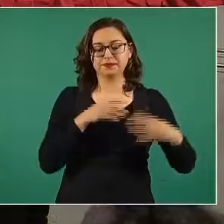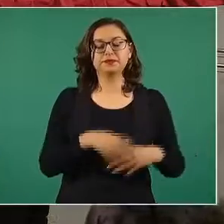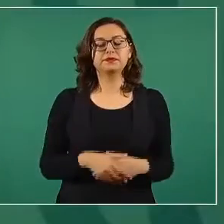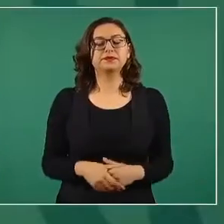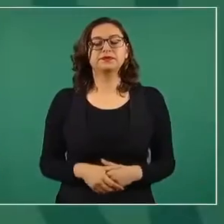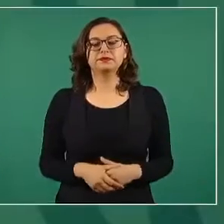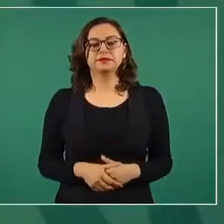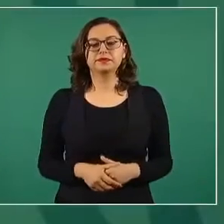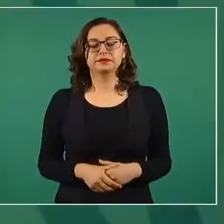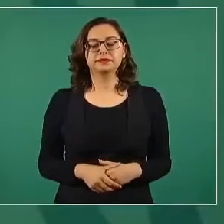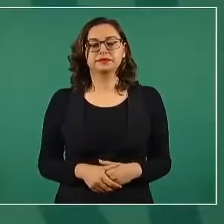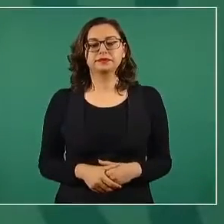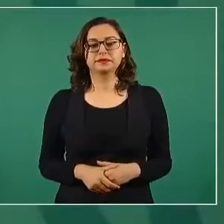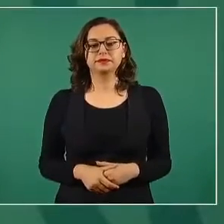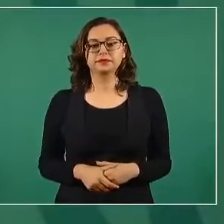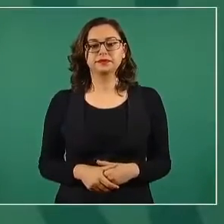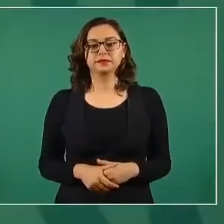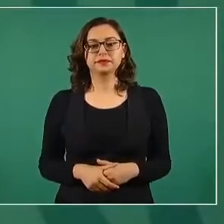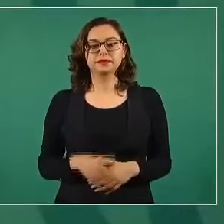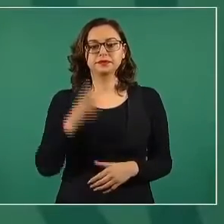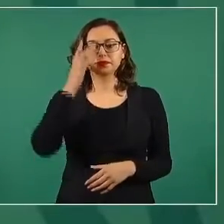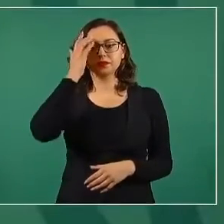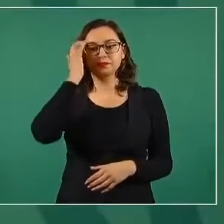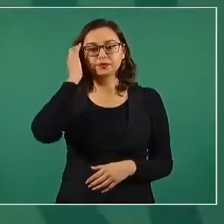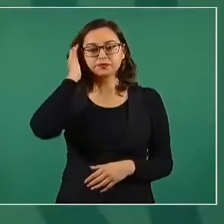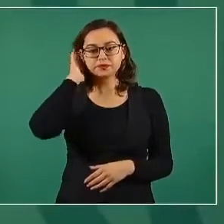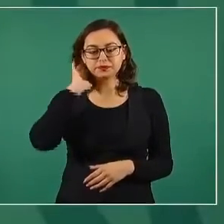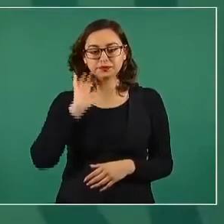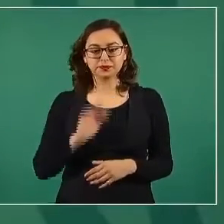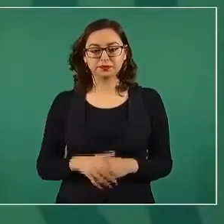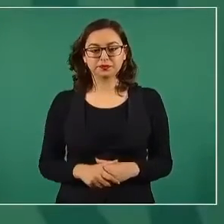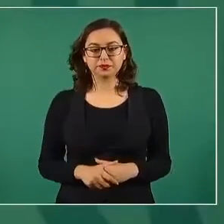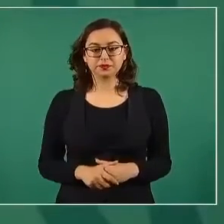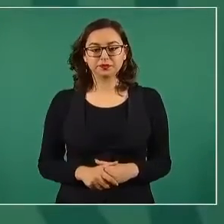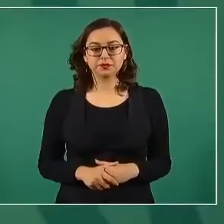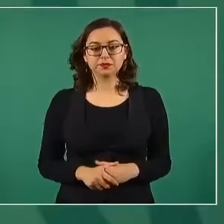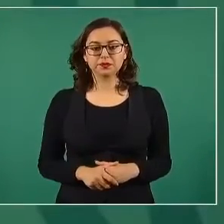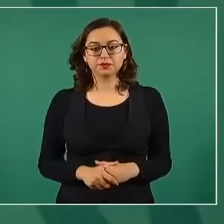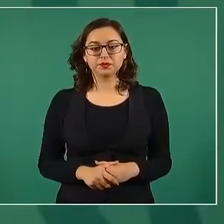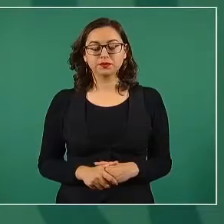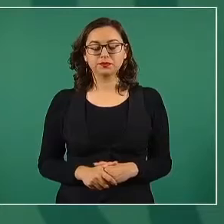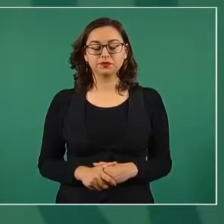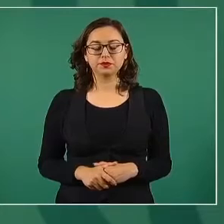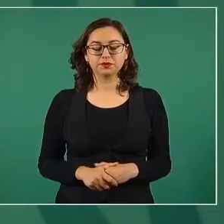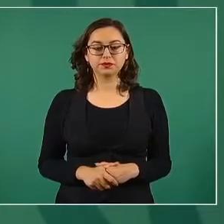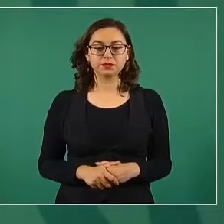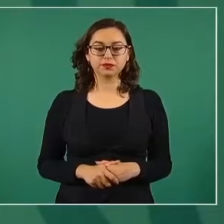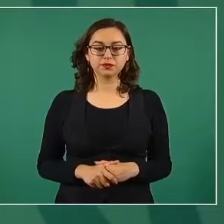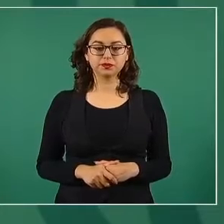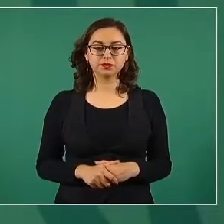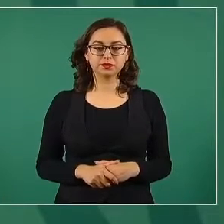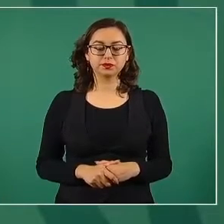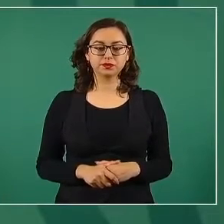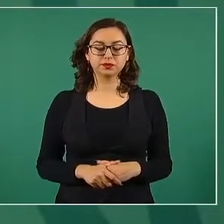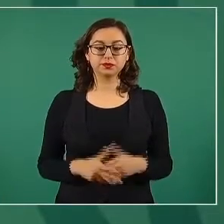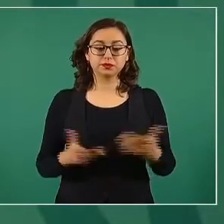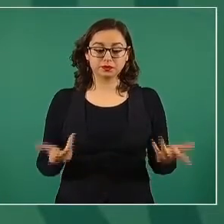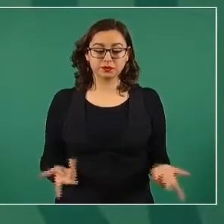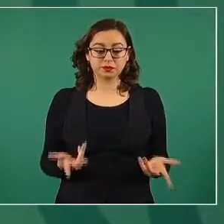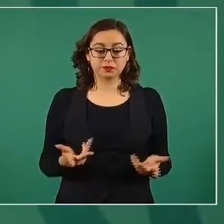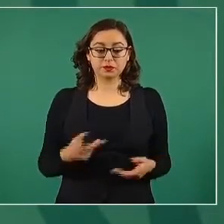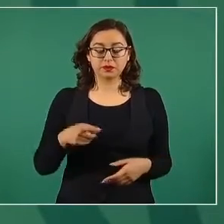vez que vamos a hacer un convenio con una